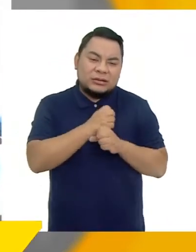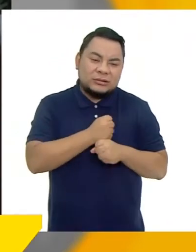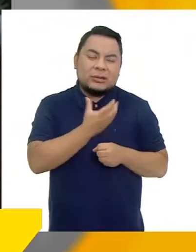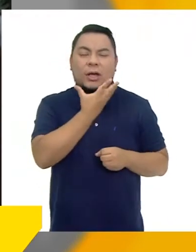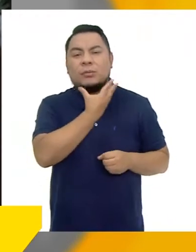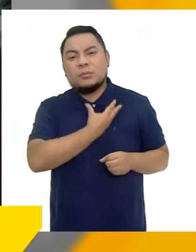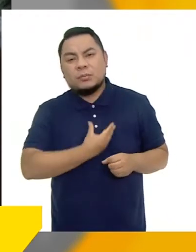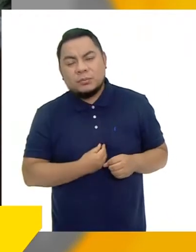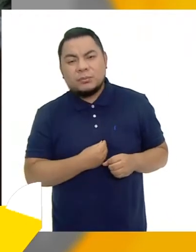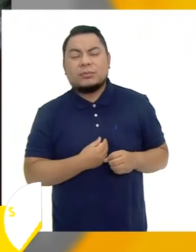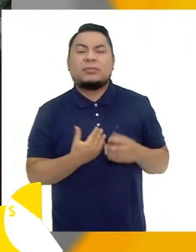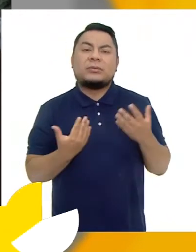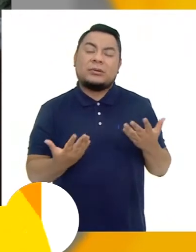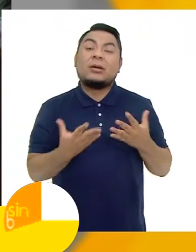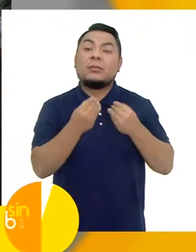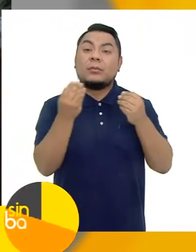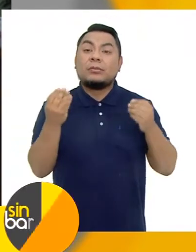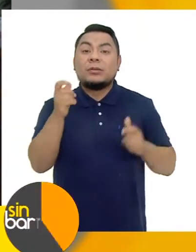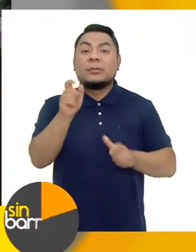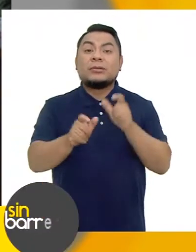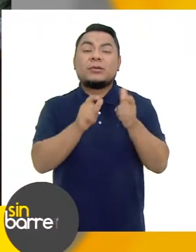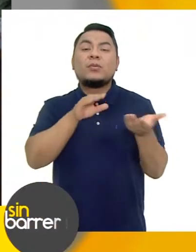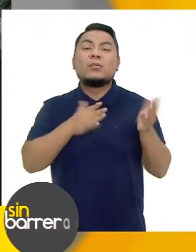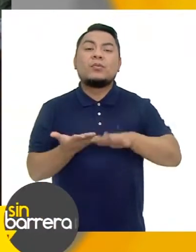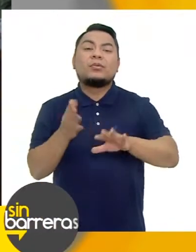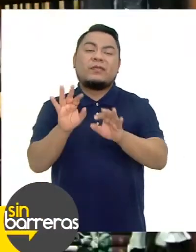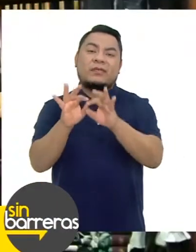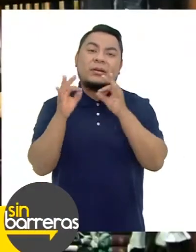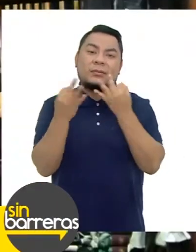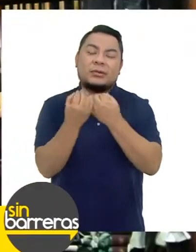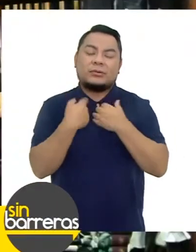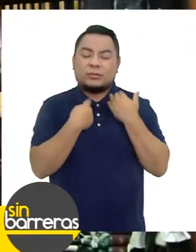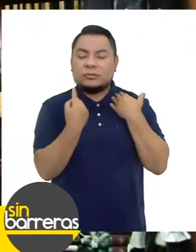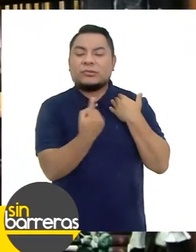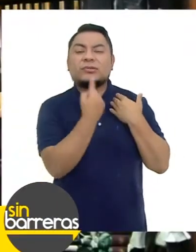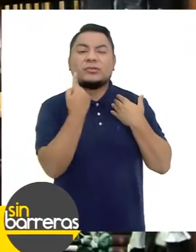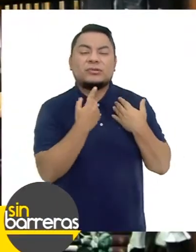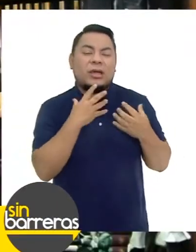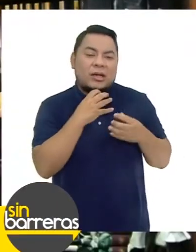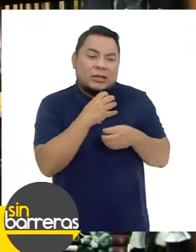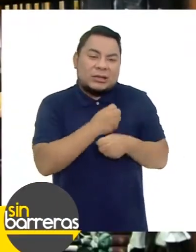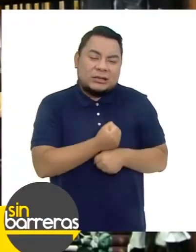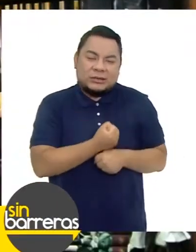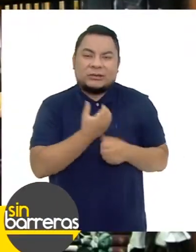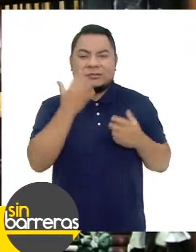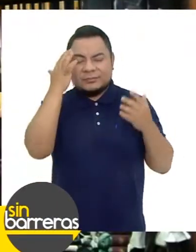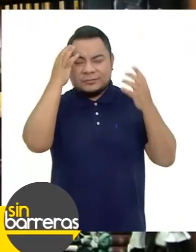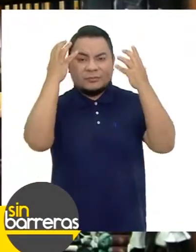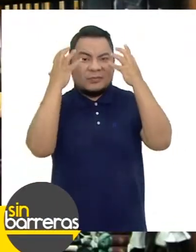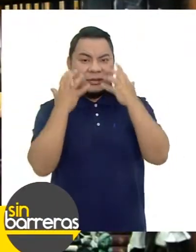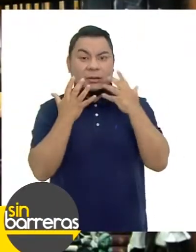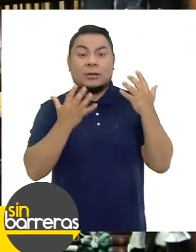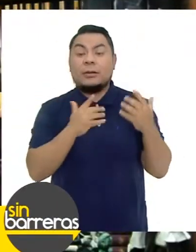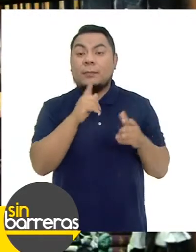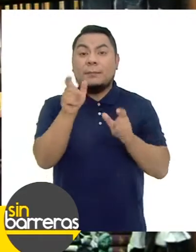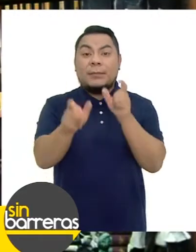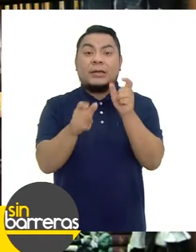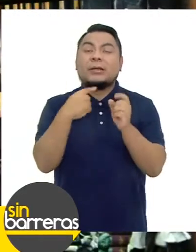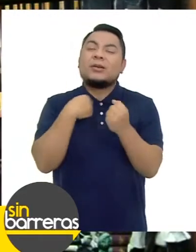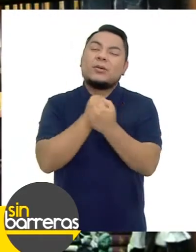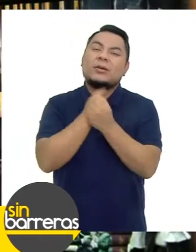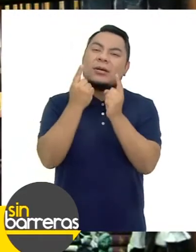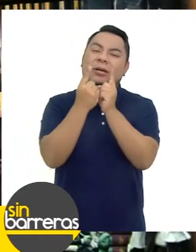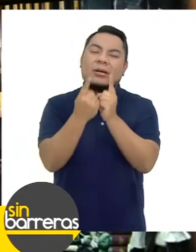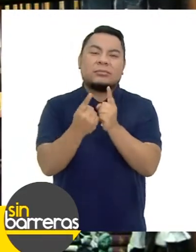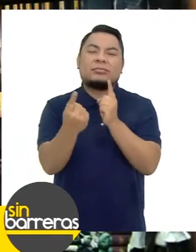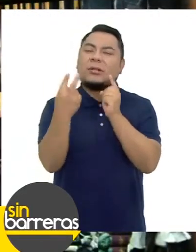ansiedad Muchos en duelo Han perdido familiares Han tenido que pasarla solos No han podido ver En ese último momento A la persona Que tanto